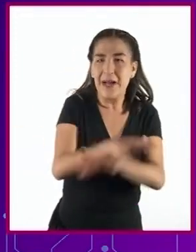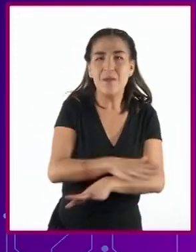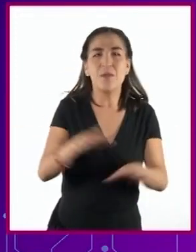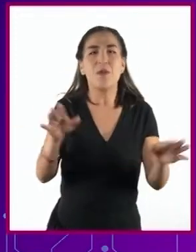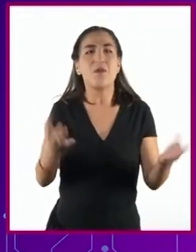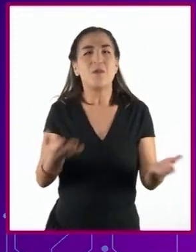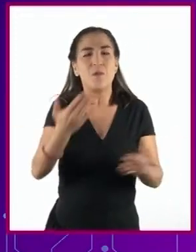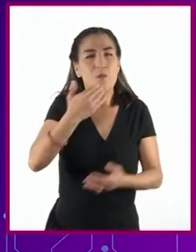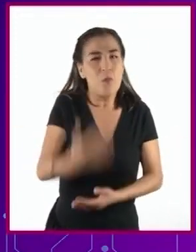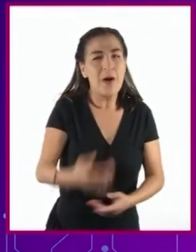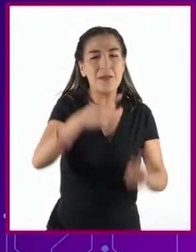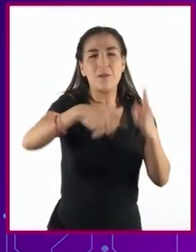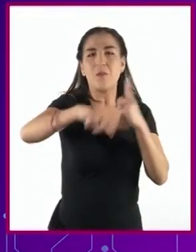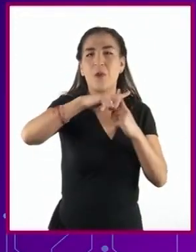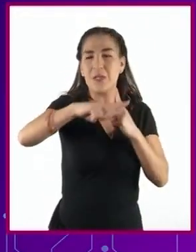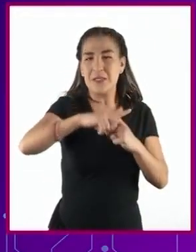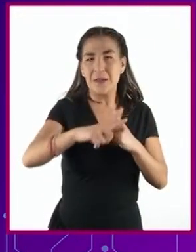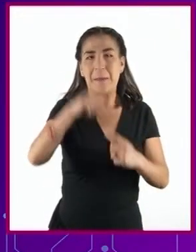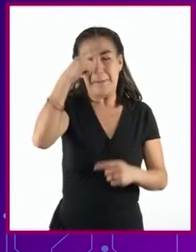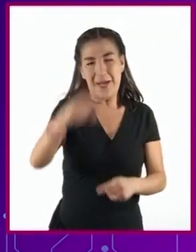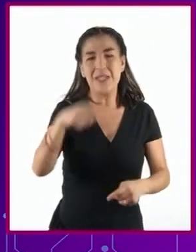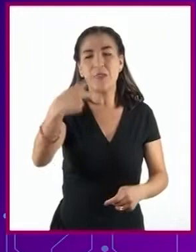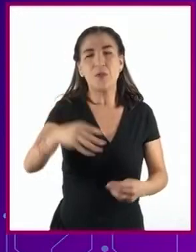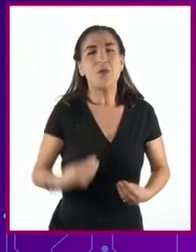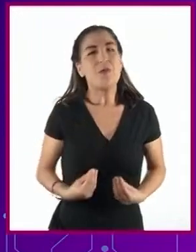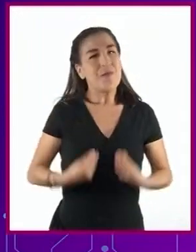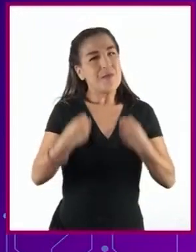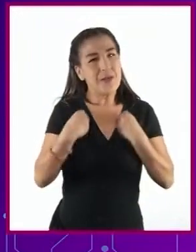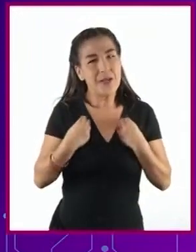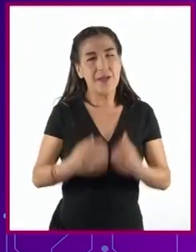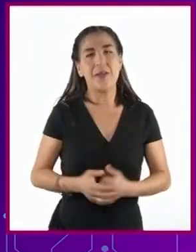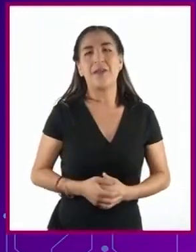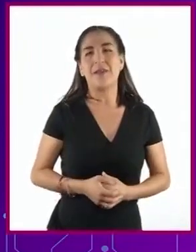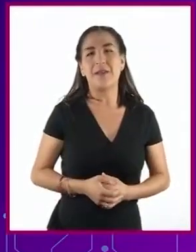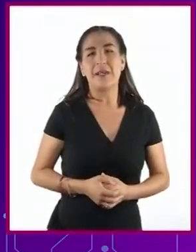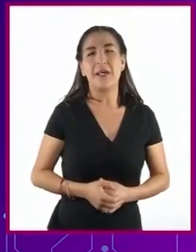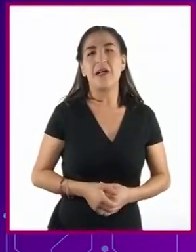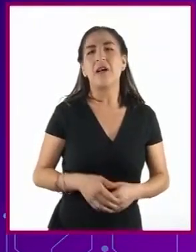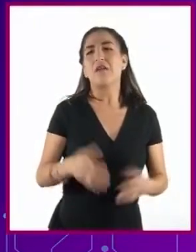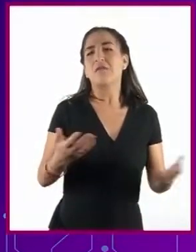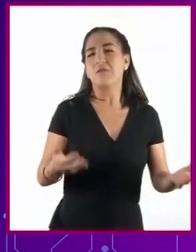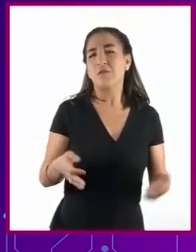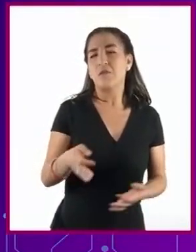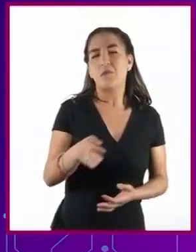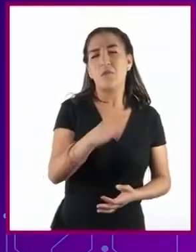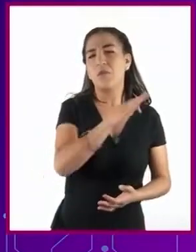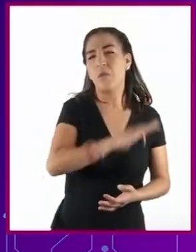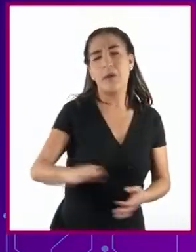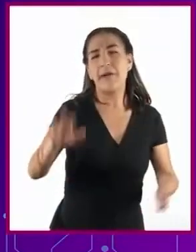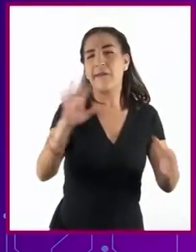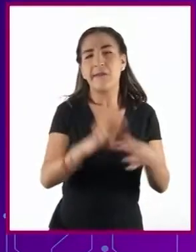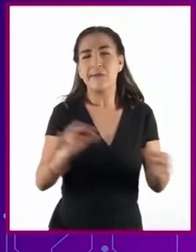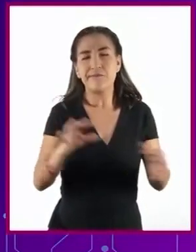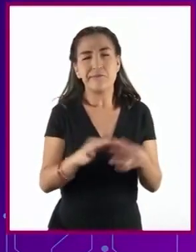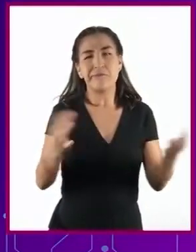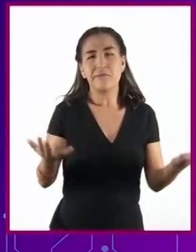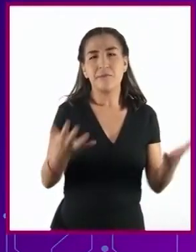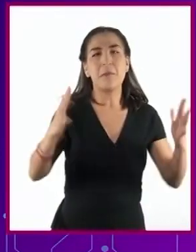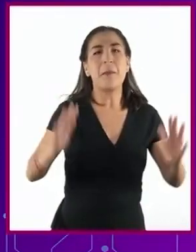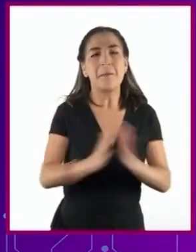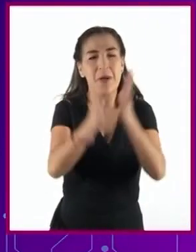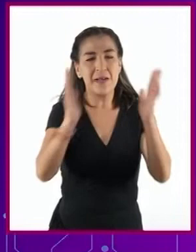en sus condiciones de vida podemos decir que hay una participación